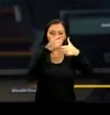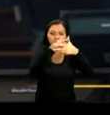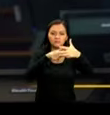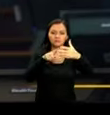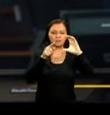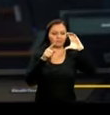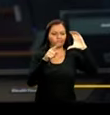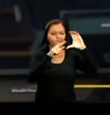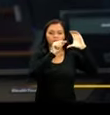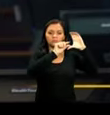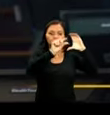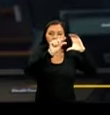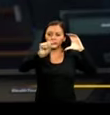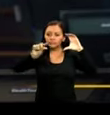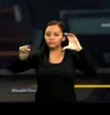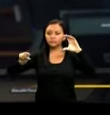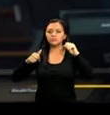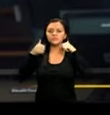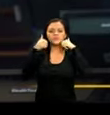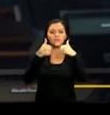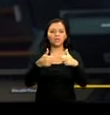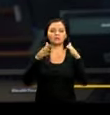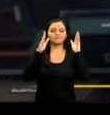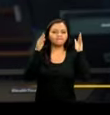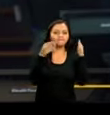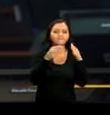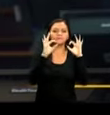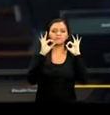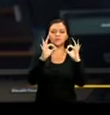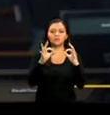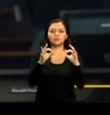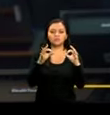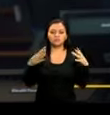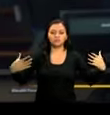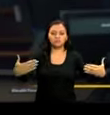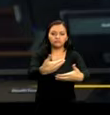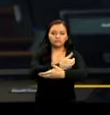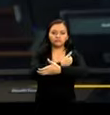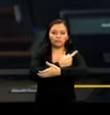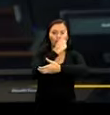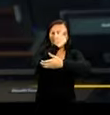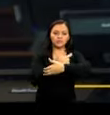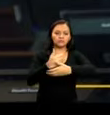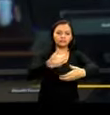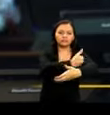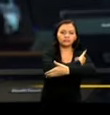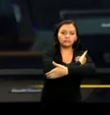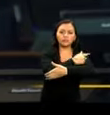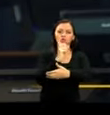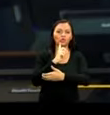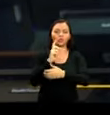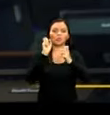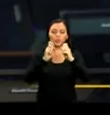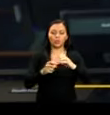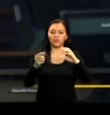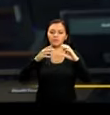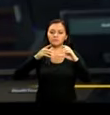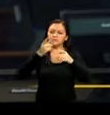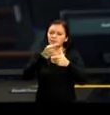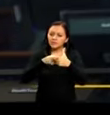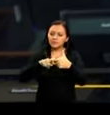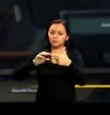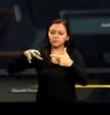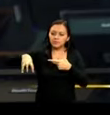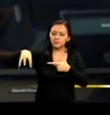redistribución de la tierra, haciendo énfasis en combatir la concentración de tierra y toda forma de latifundio